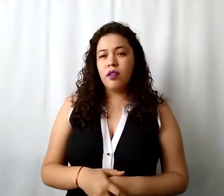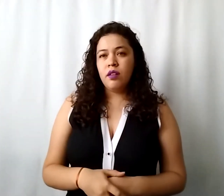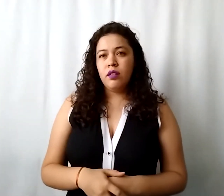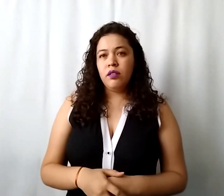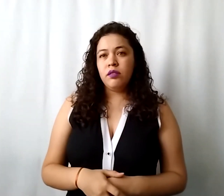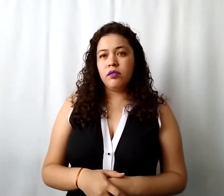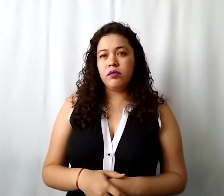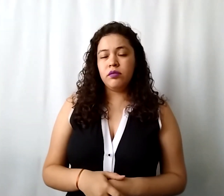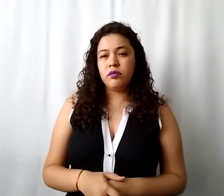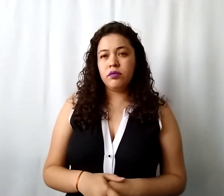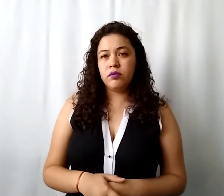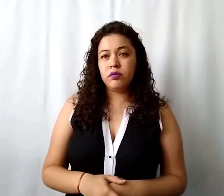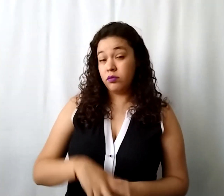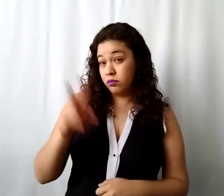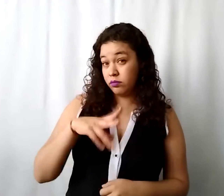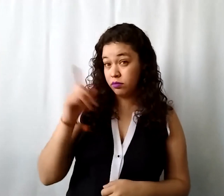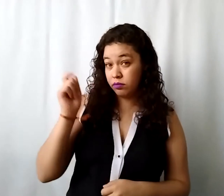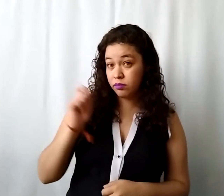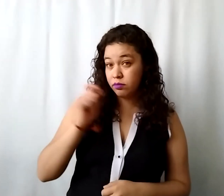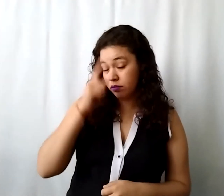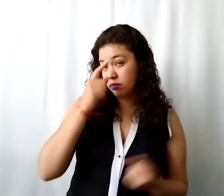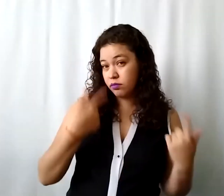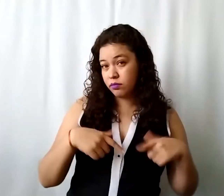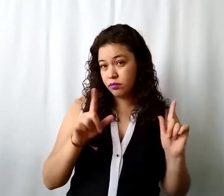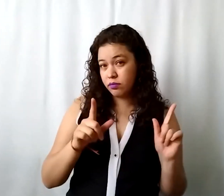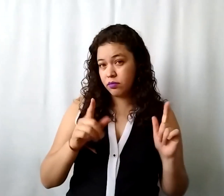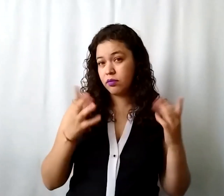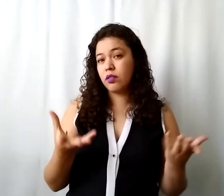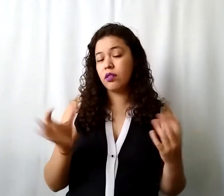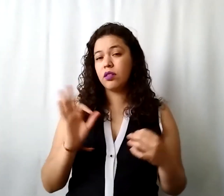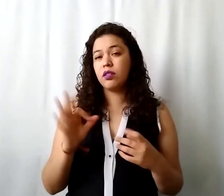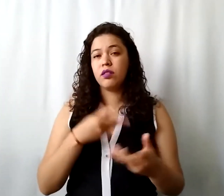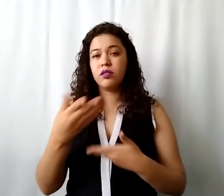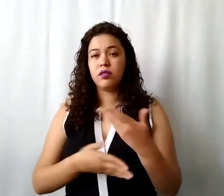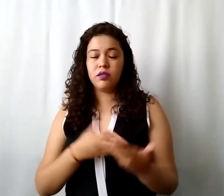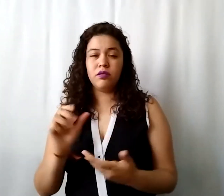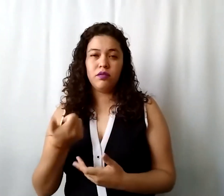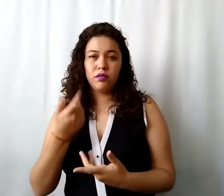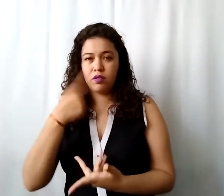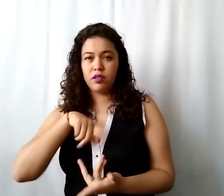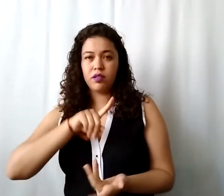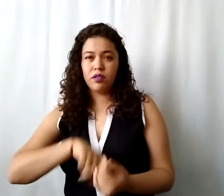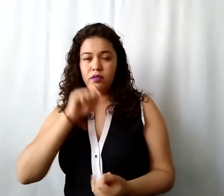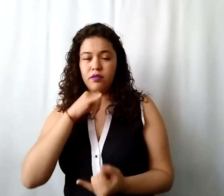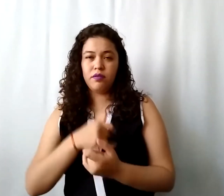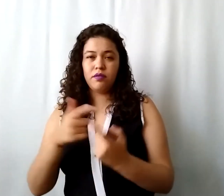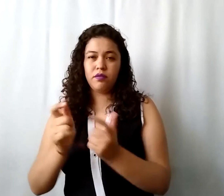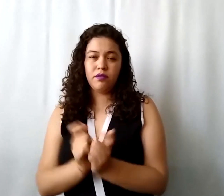o será realmente una beca por plataforma o a lo mejor es otro servicio para la misma población